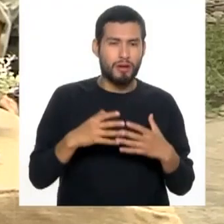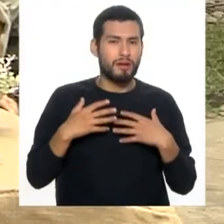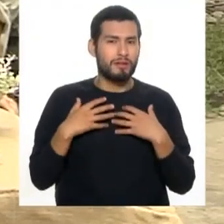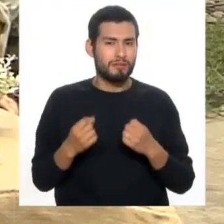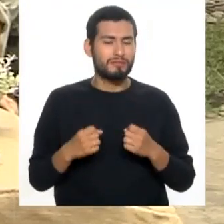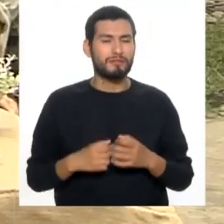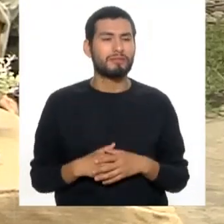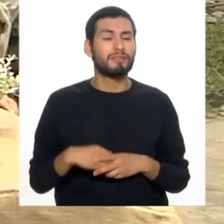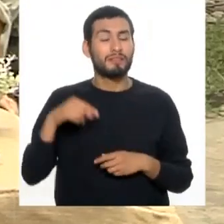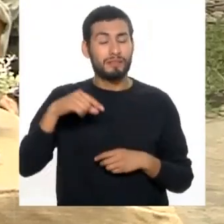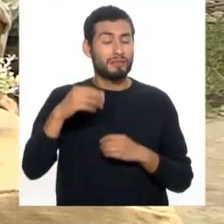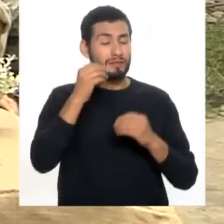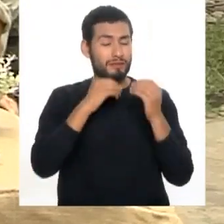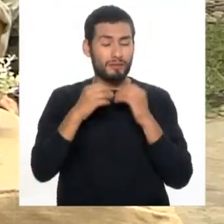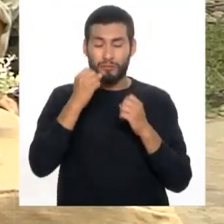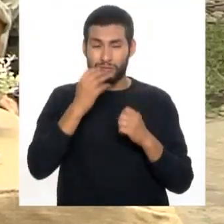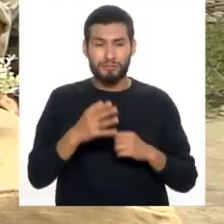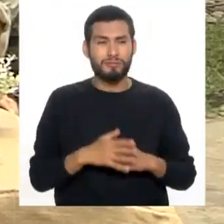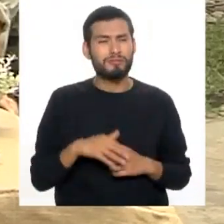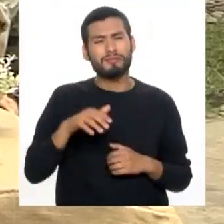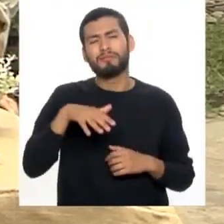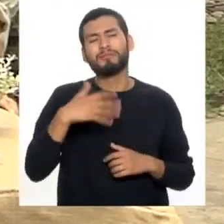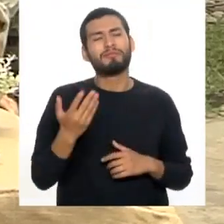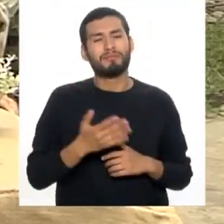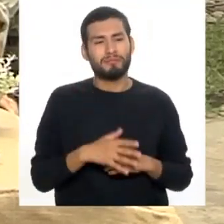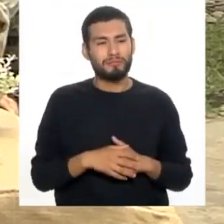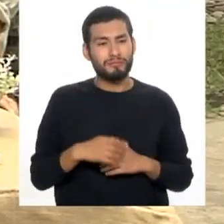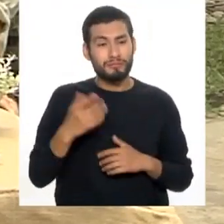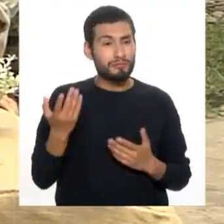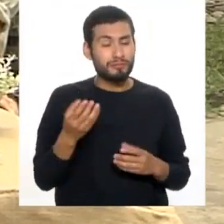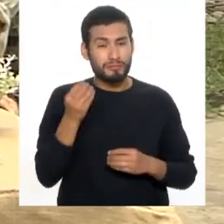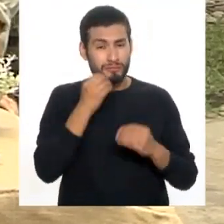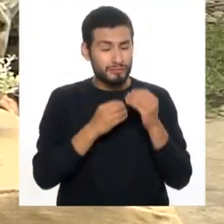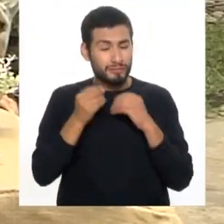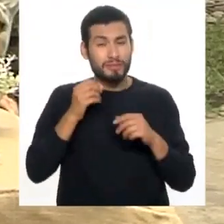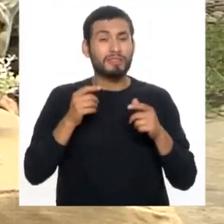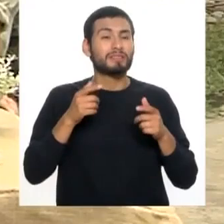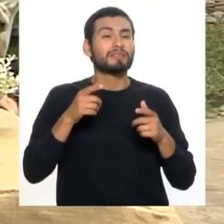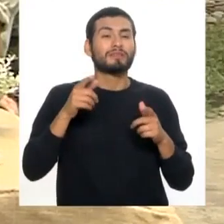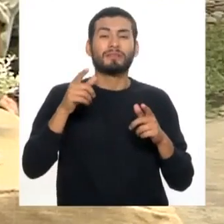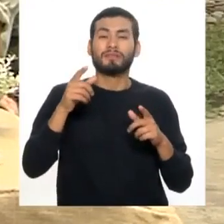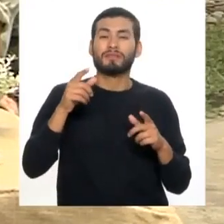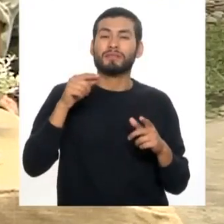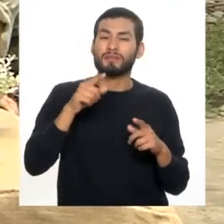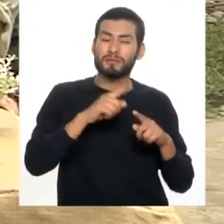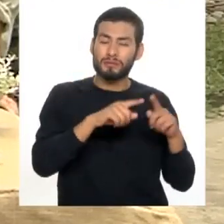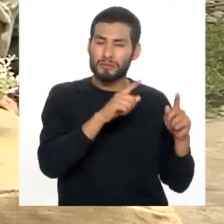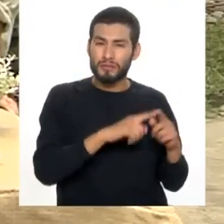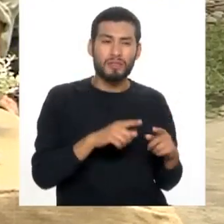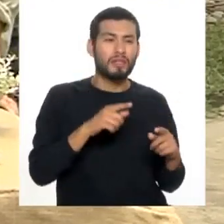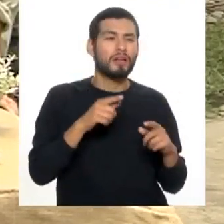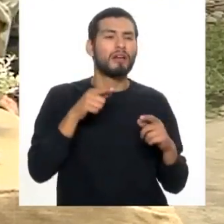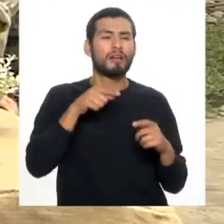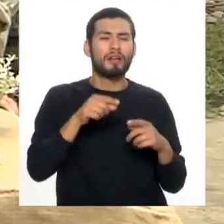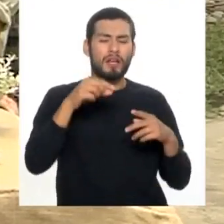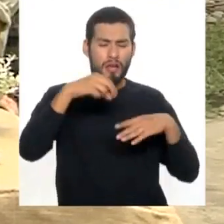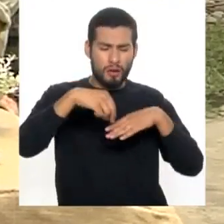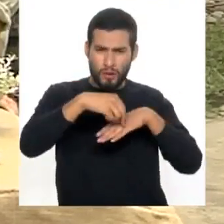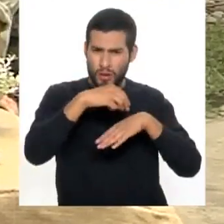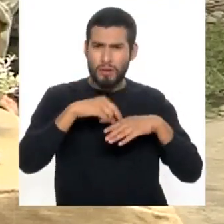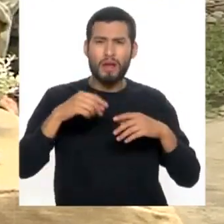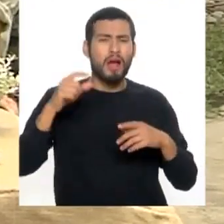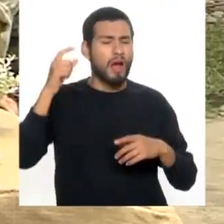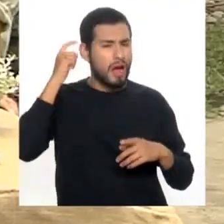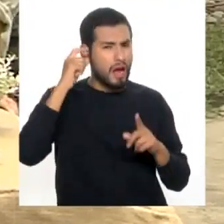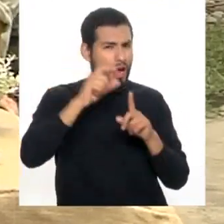esta dieta también es de lo más saludable. ¿Qué más tenemos? Podemos comer legumbres, legumbres en fresco, que son las vainitas, las